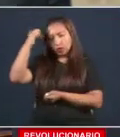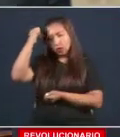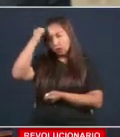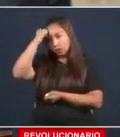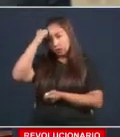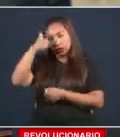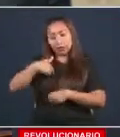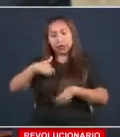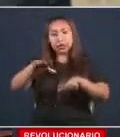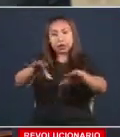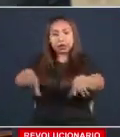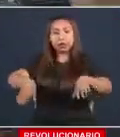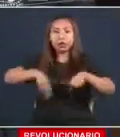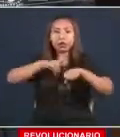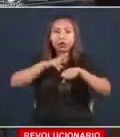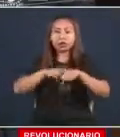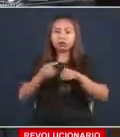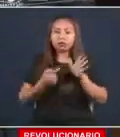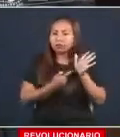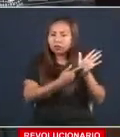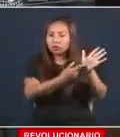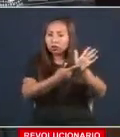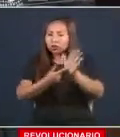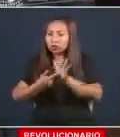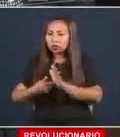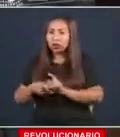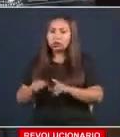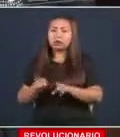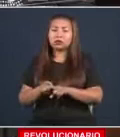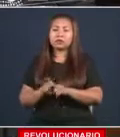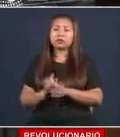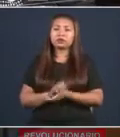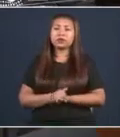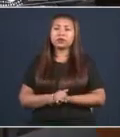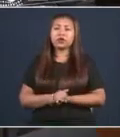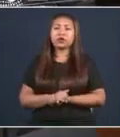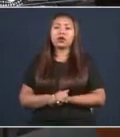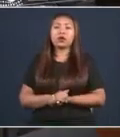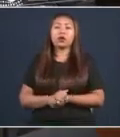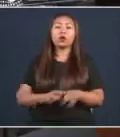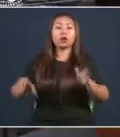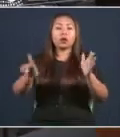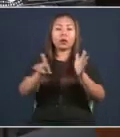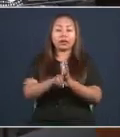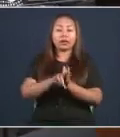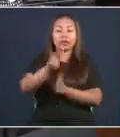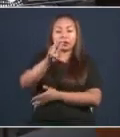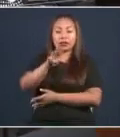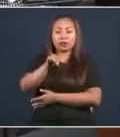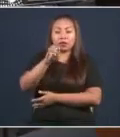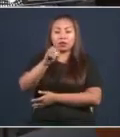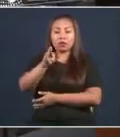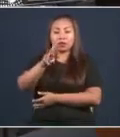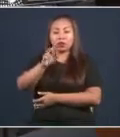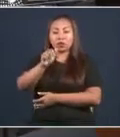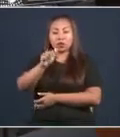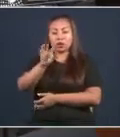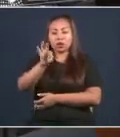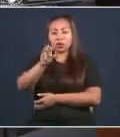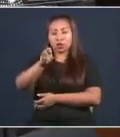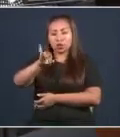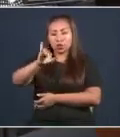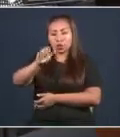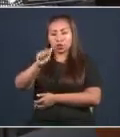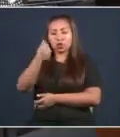demostrado que ha estado al lado del pueblo. Con la ley moratoria. Pero vamos a entablar otra lucha.